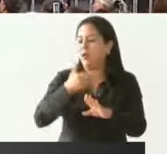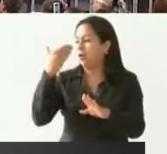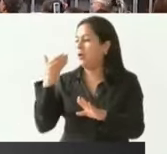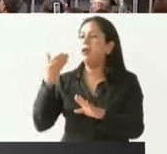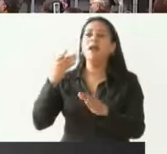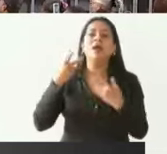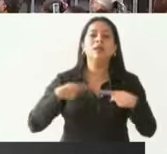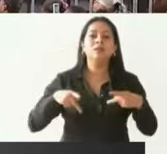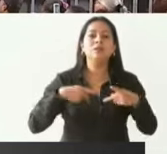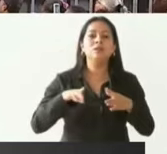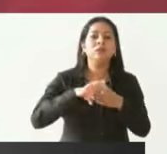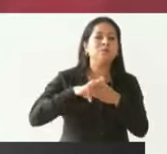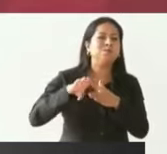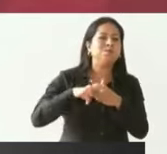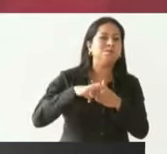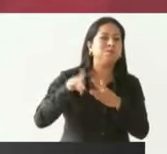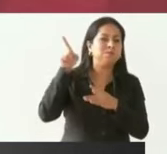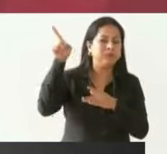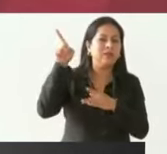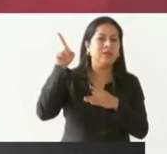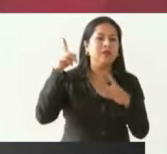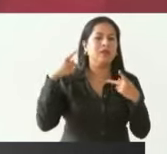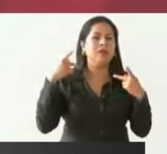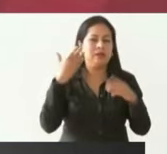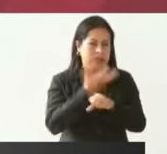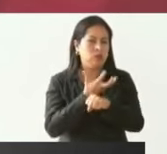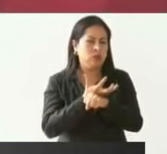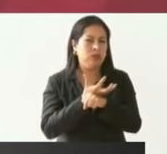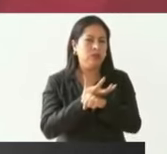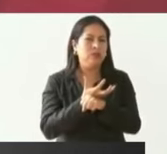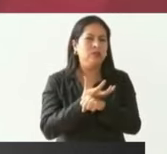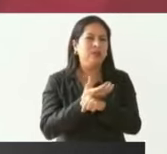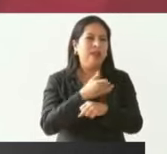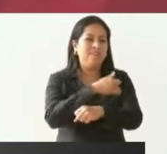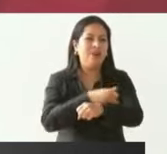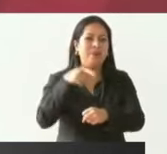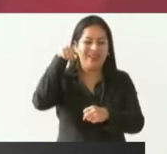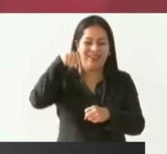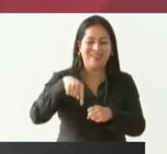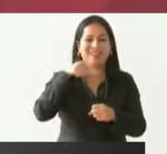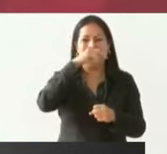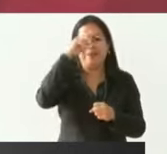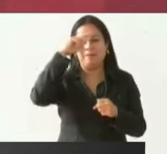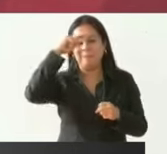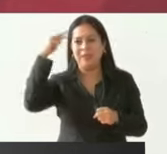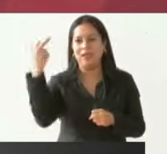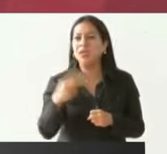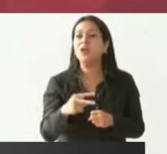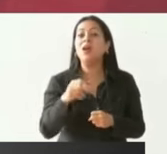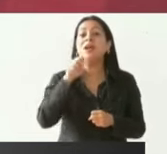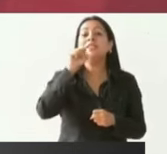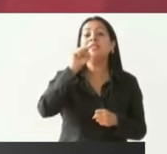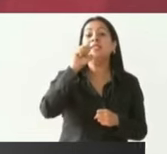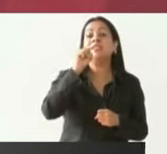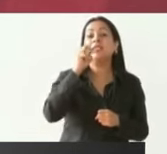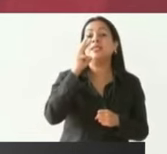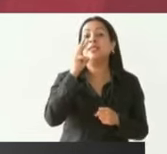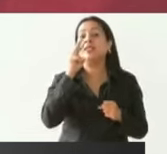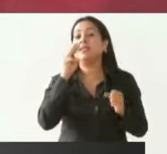migrantes paisanos de Estados Unidos a sus familiares en México? 63